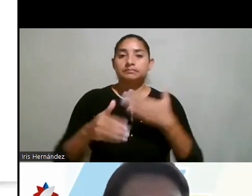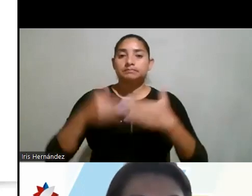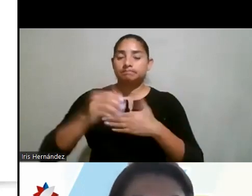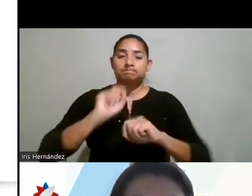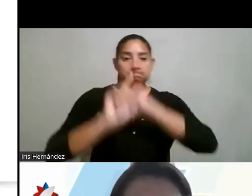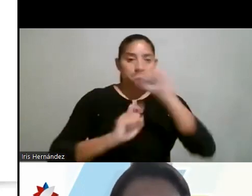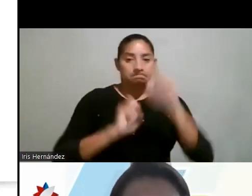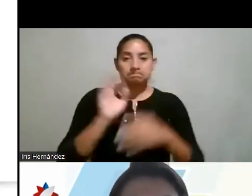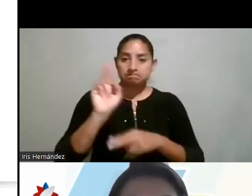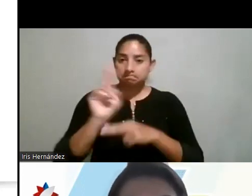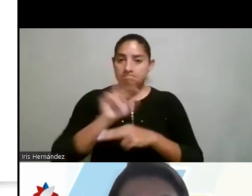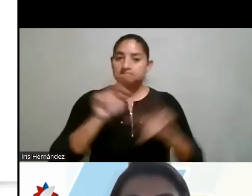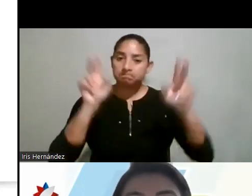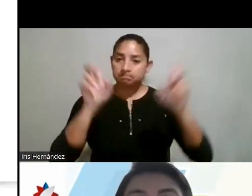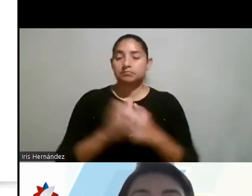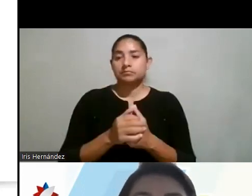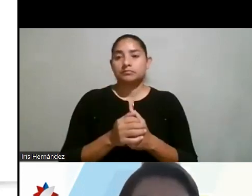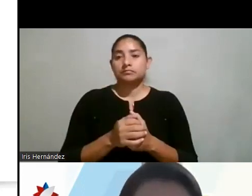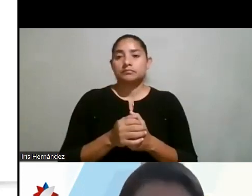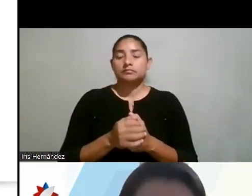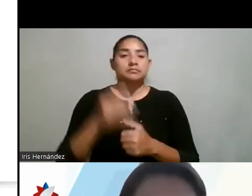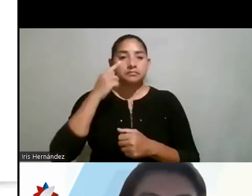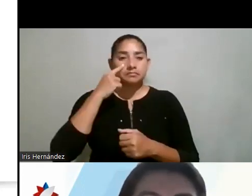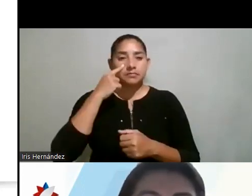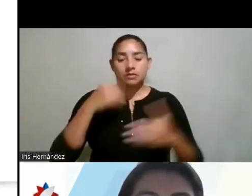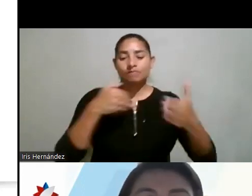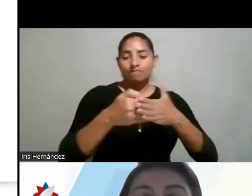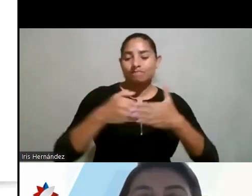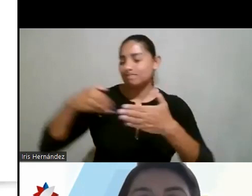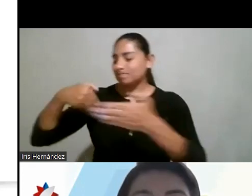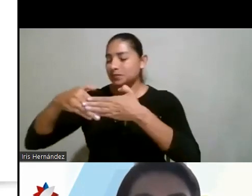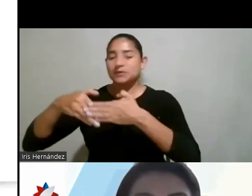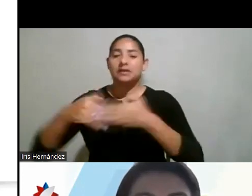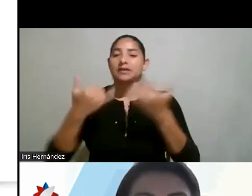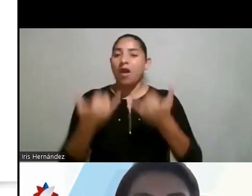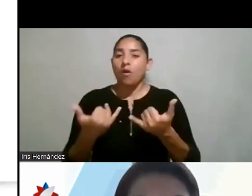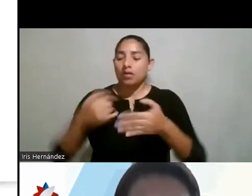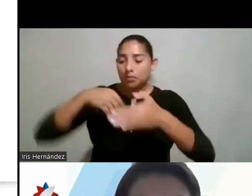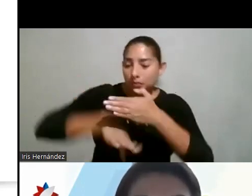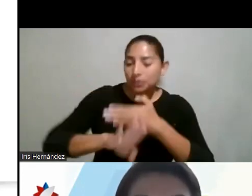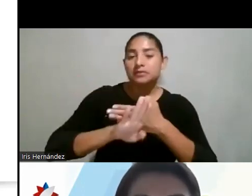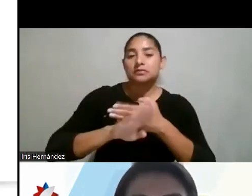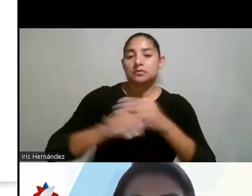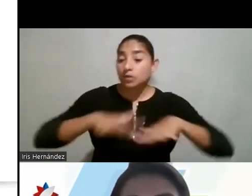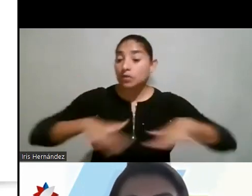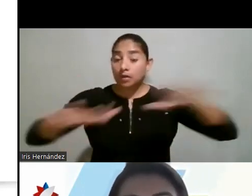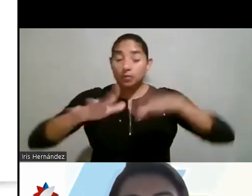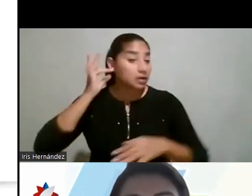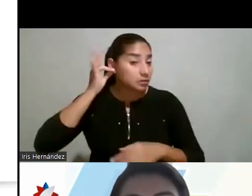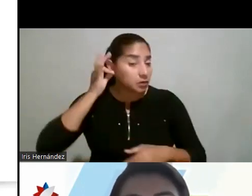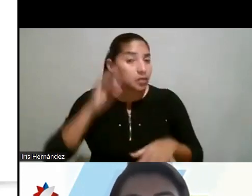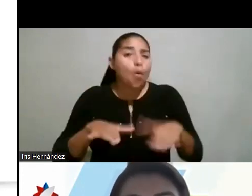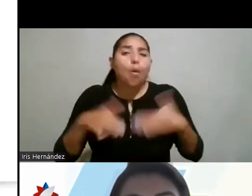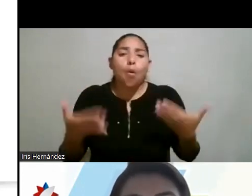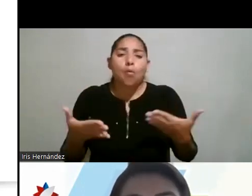las preguntas. Debemos ver cuáles son las barreras de las mujeres al entrar en estos campos, cómo